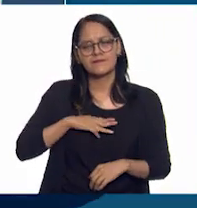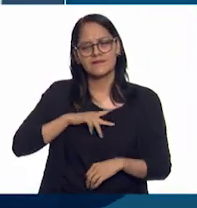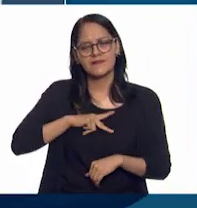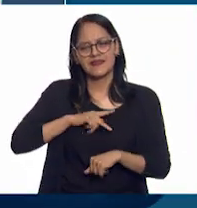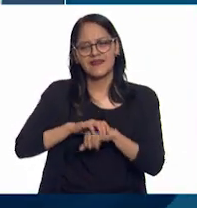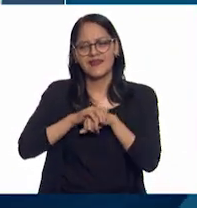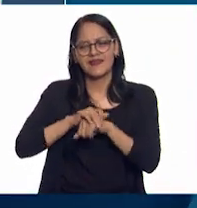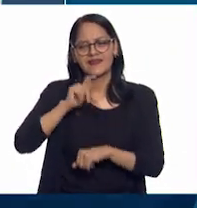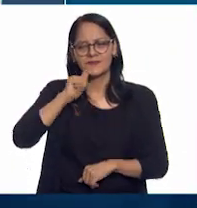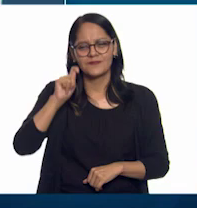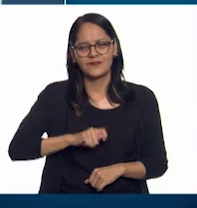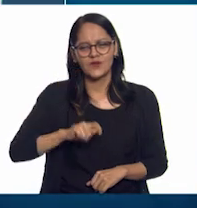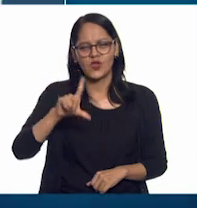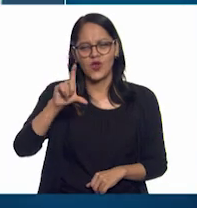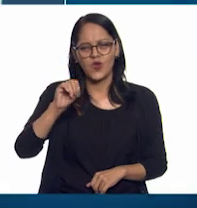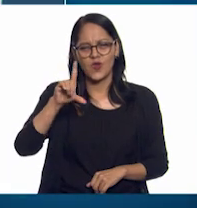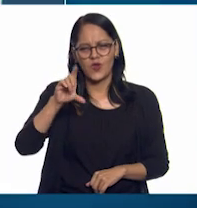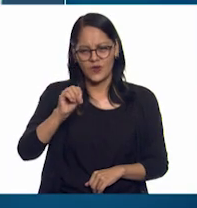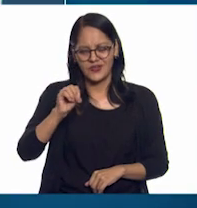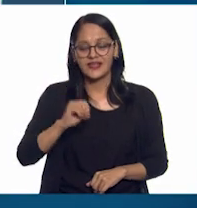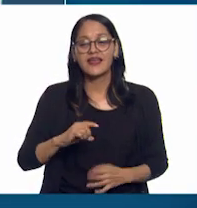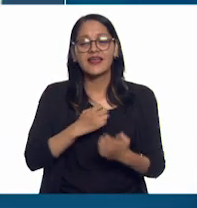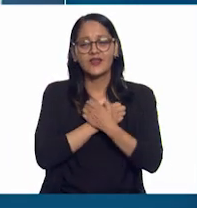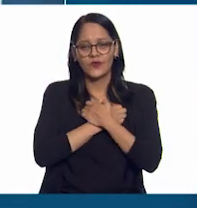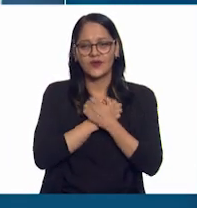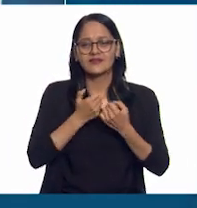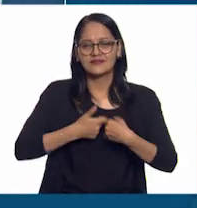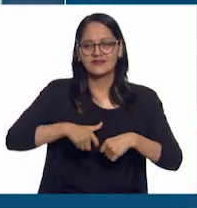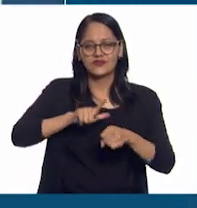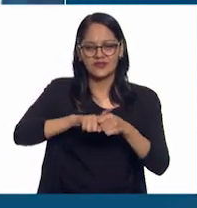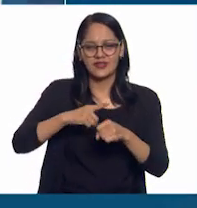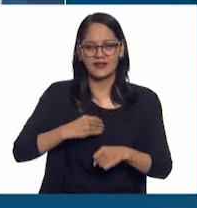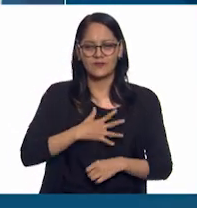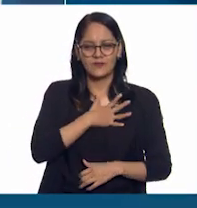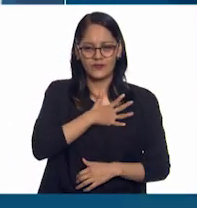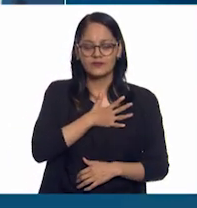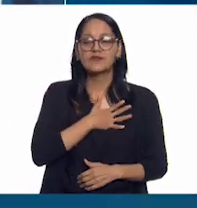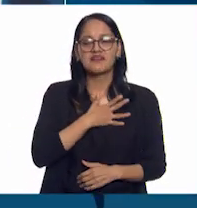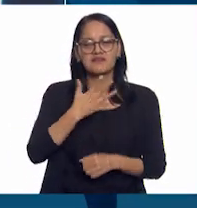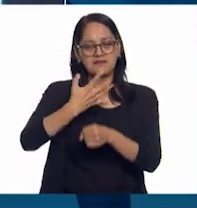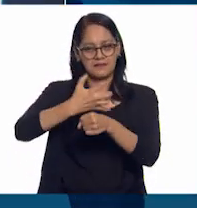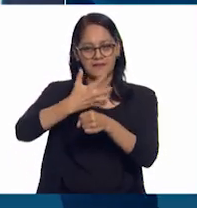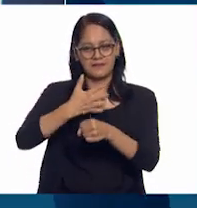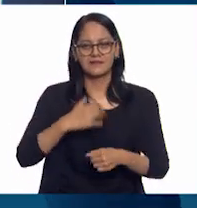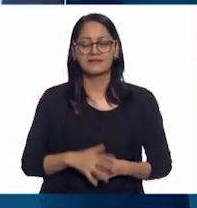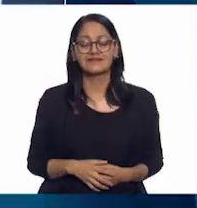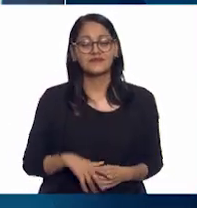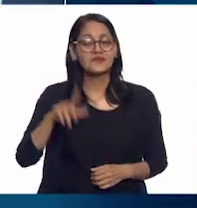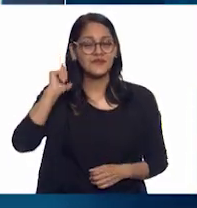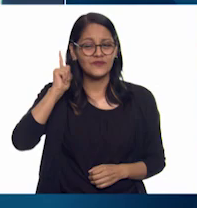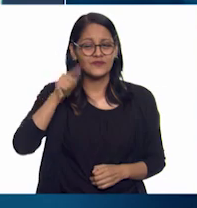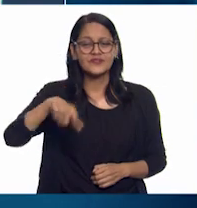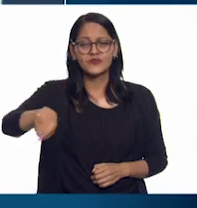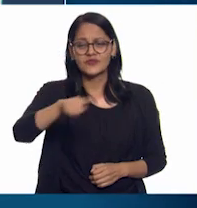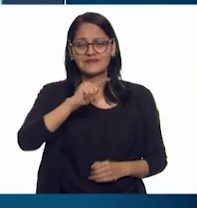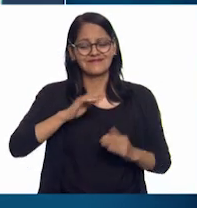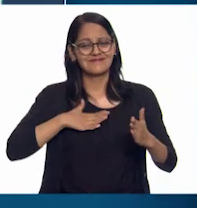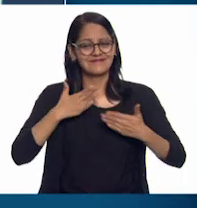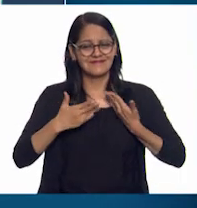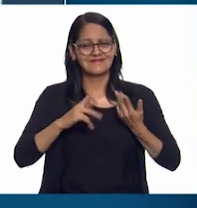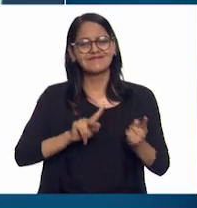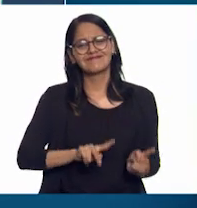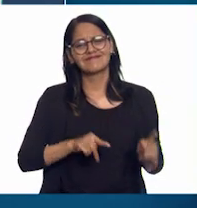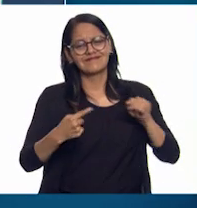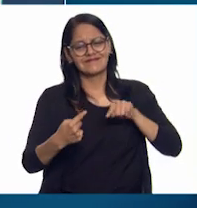Lolo! ¡Uy! ¡Educación socioemocional de quinto grado! ¡Uy! ¡Espero que lo hayan disfrutado